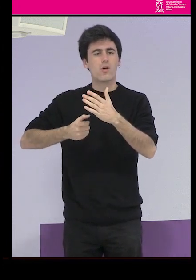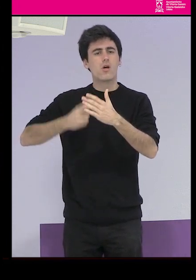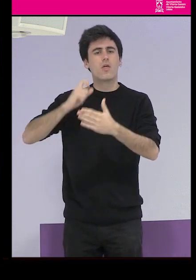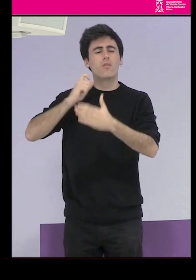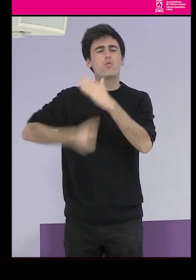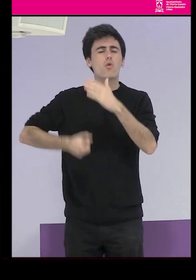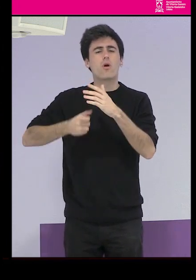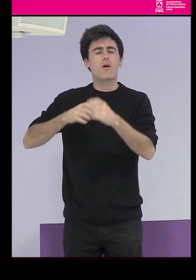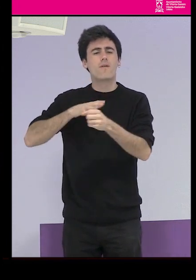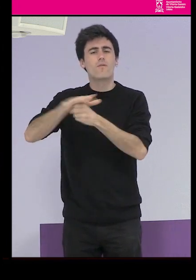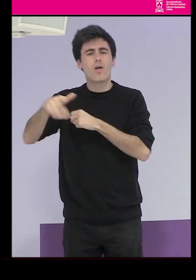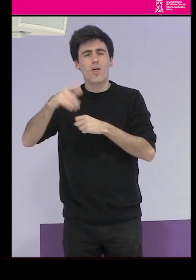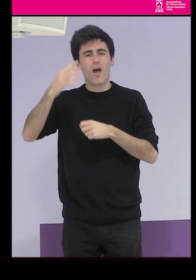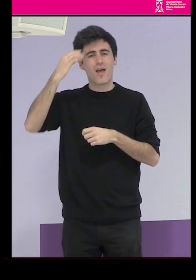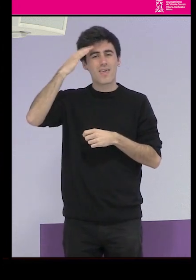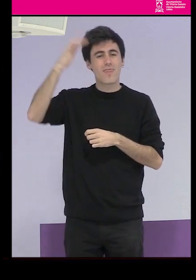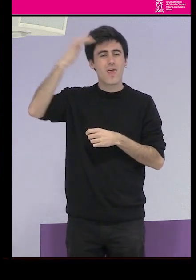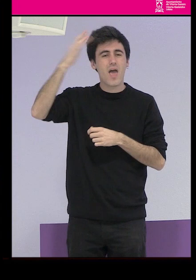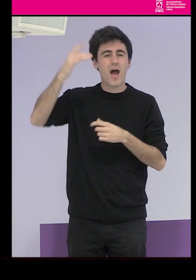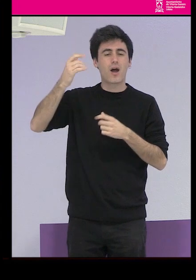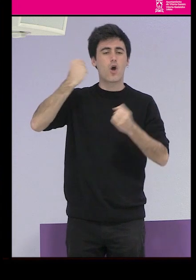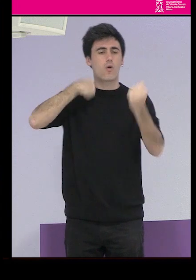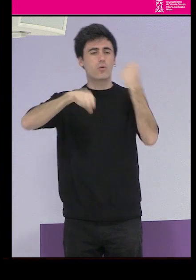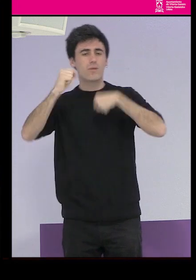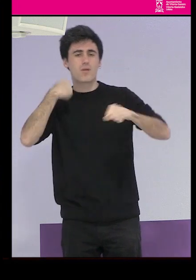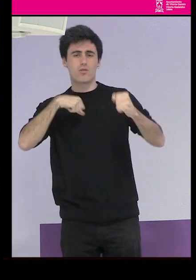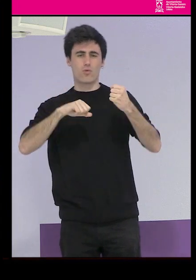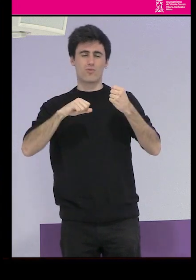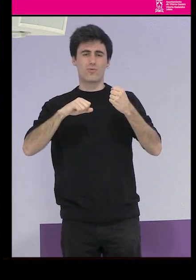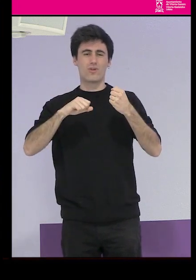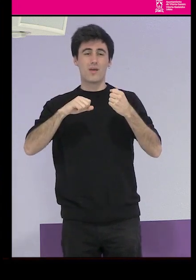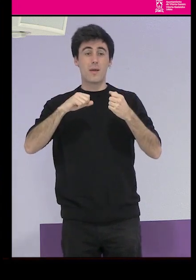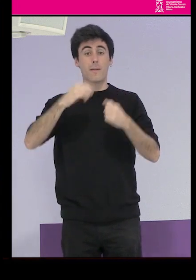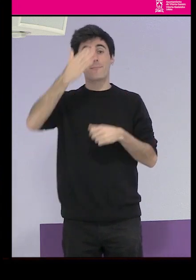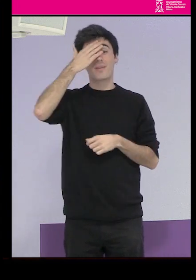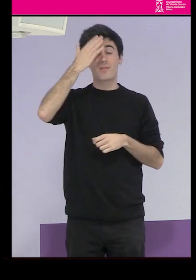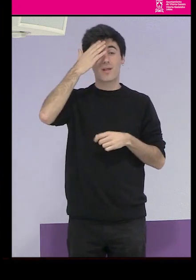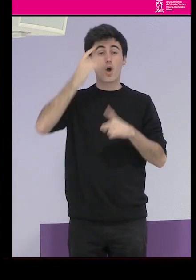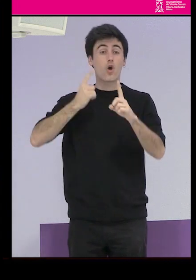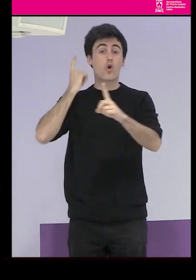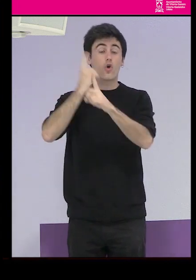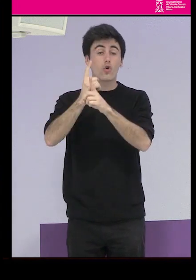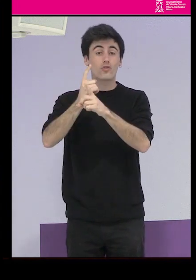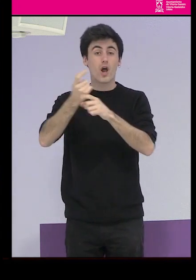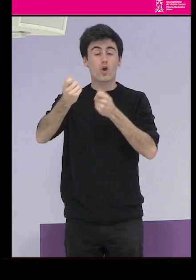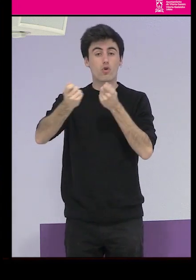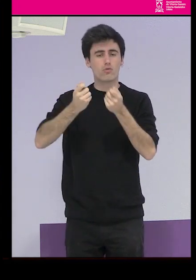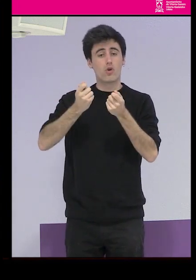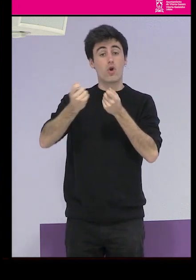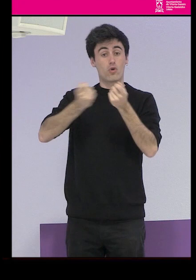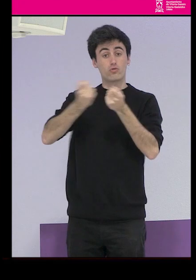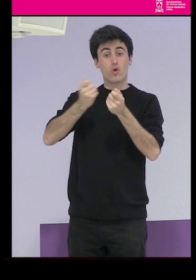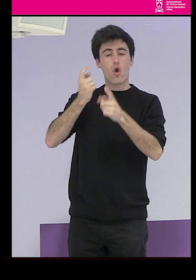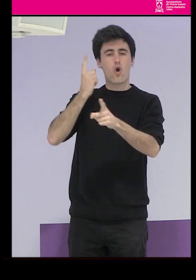actitudes, los comportamientos y sobre todo contra el control, contra el